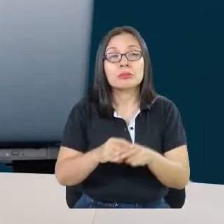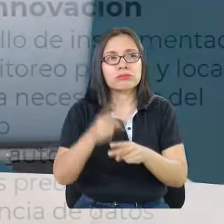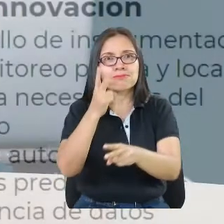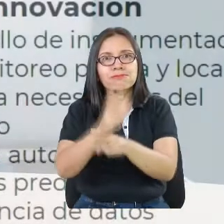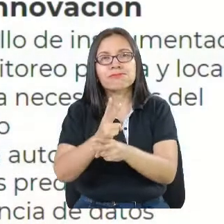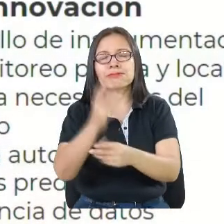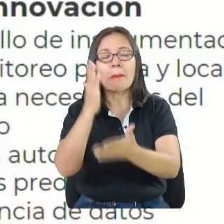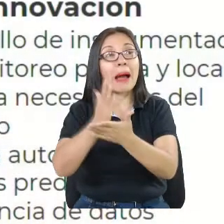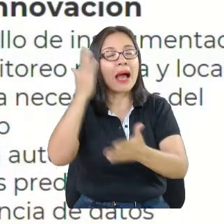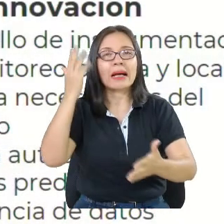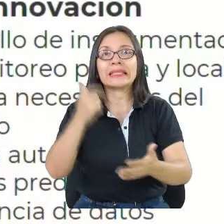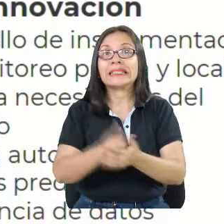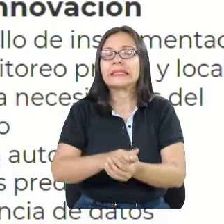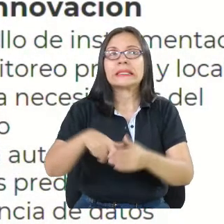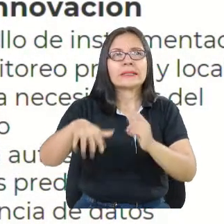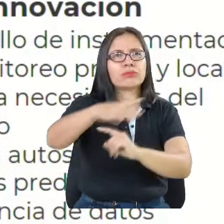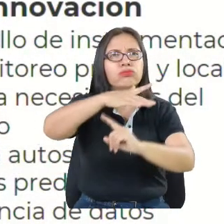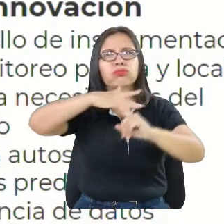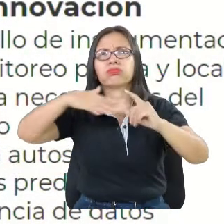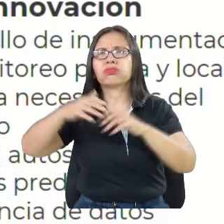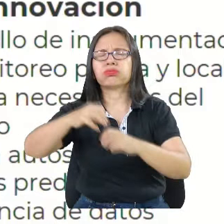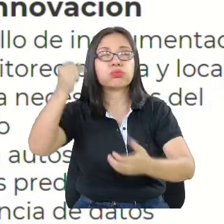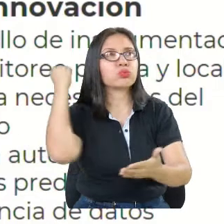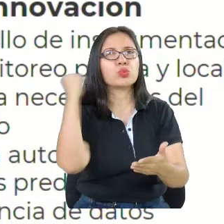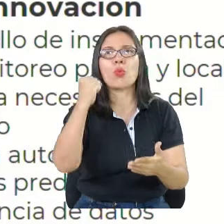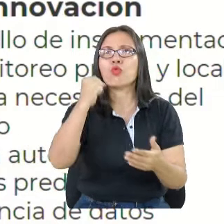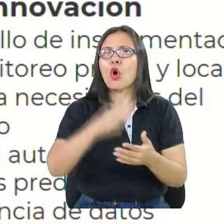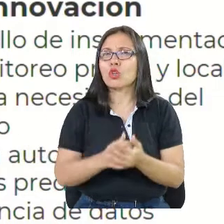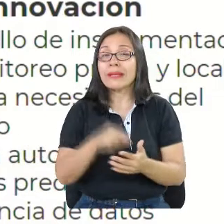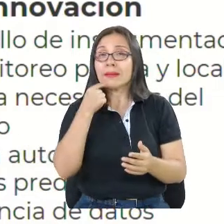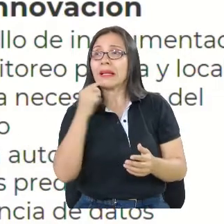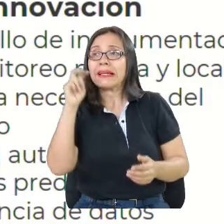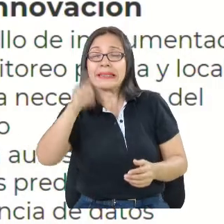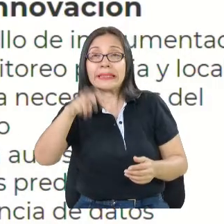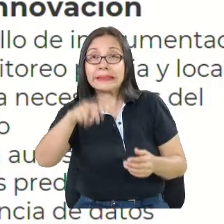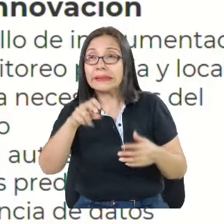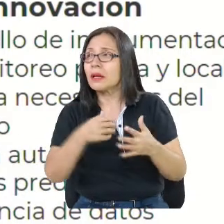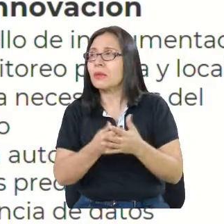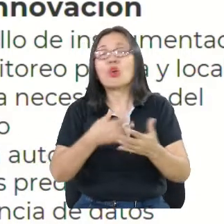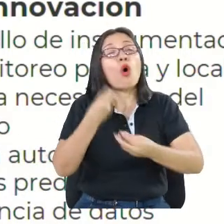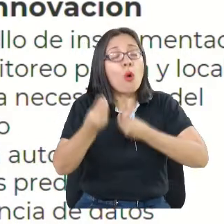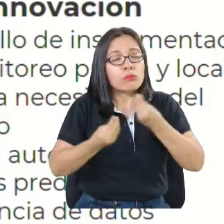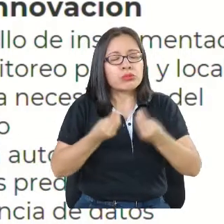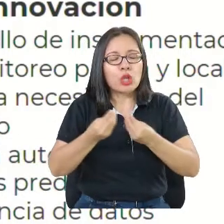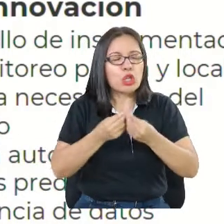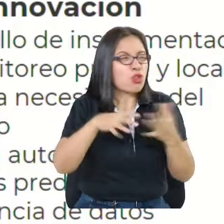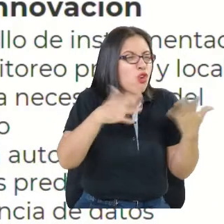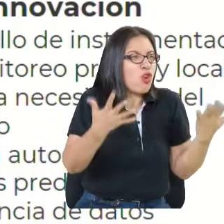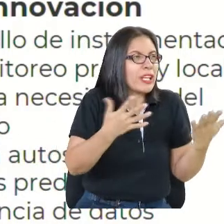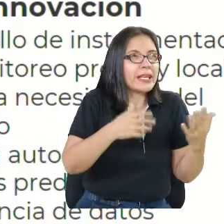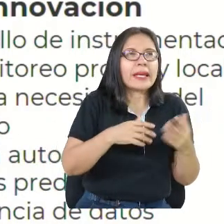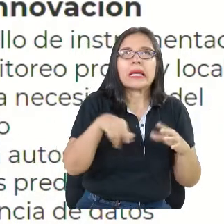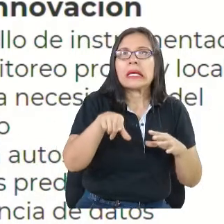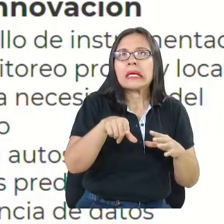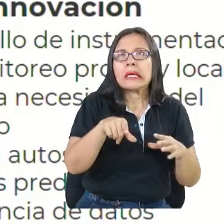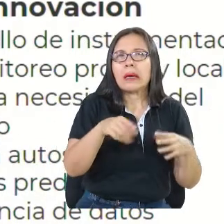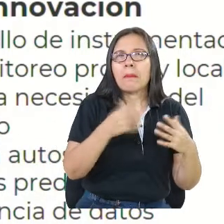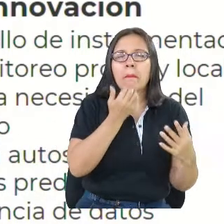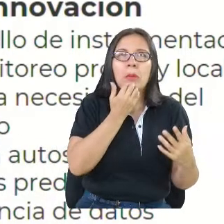y para eso tenemos que entender muy bien los fenómenos naturales y socionaturales. Bien sea inundación,